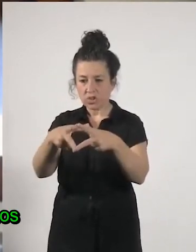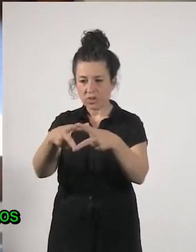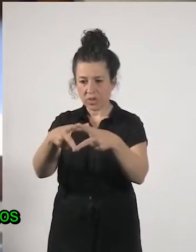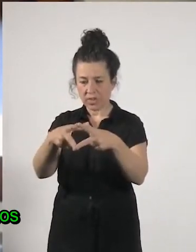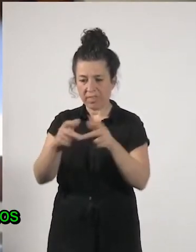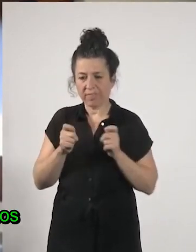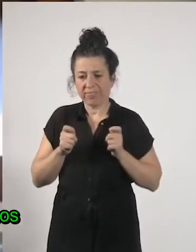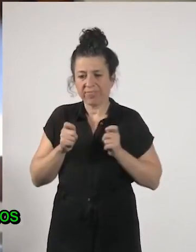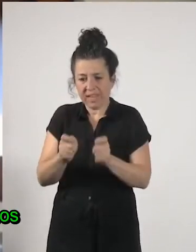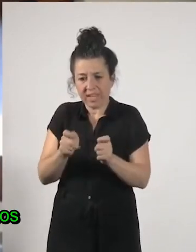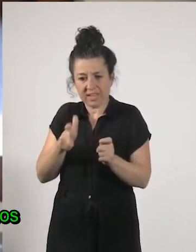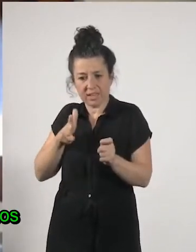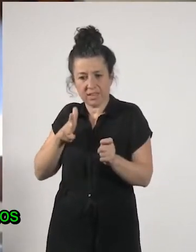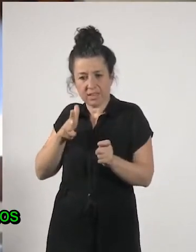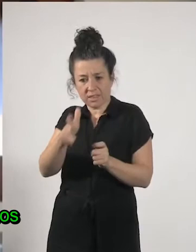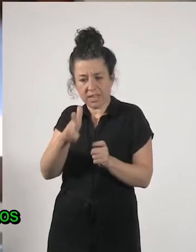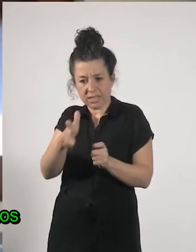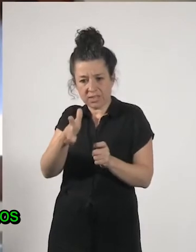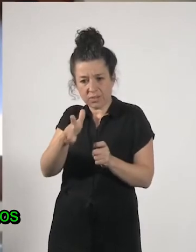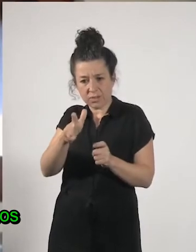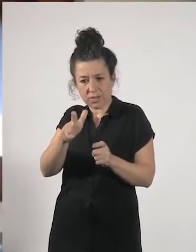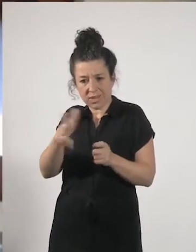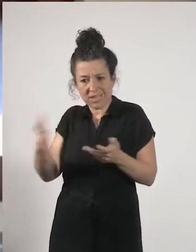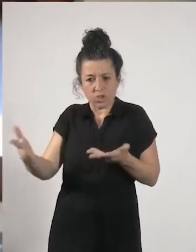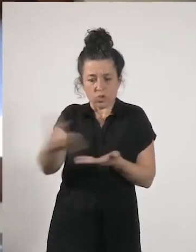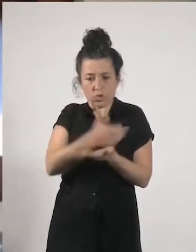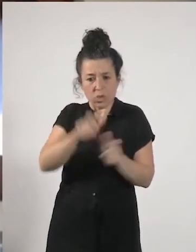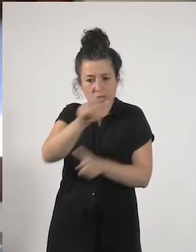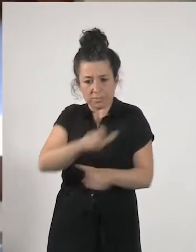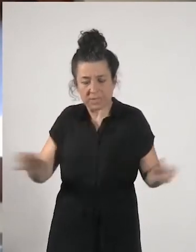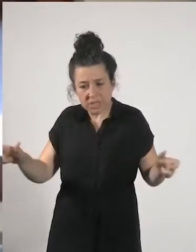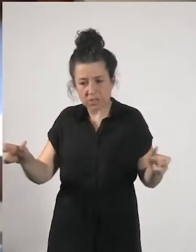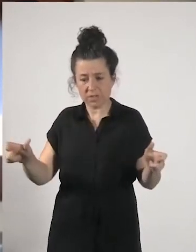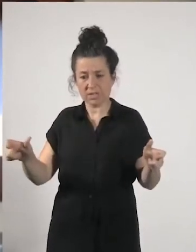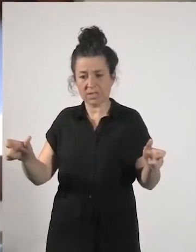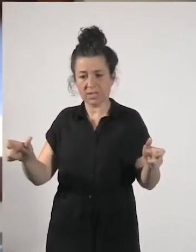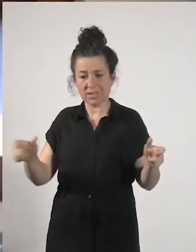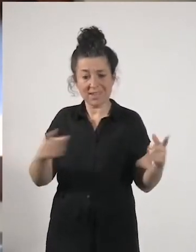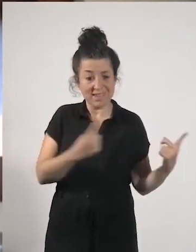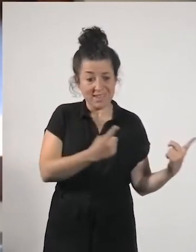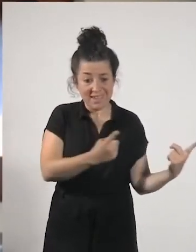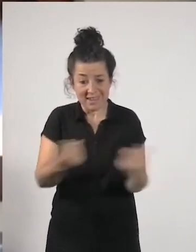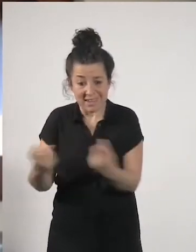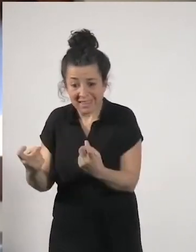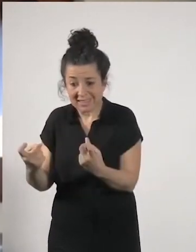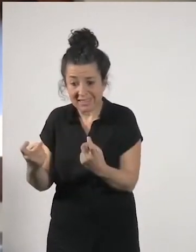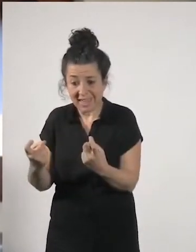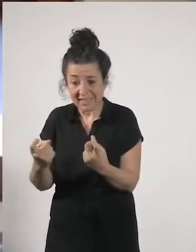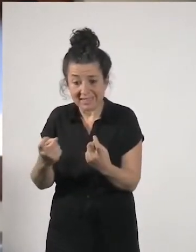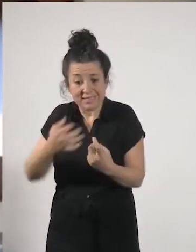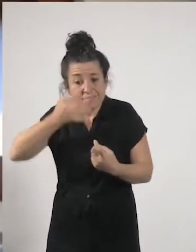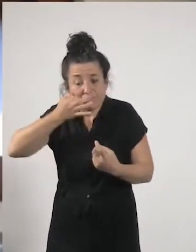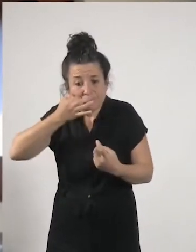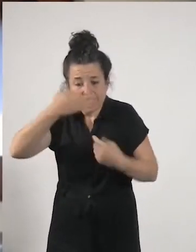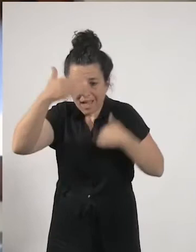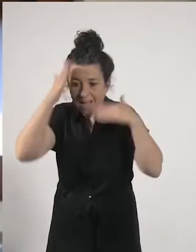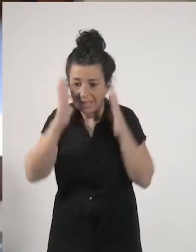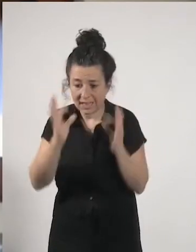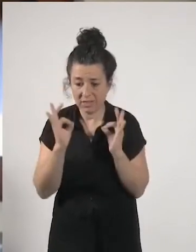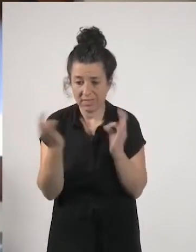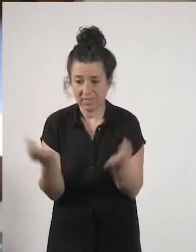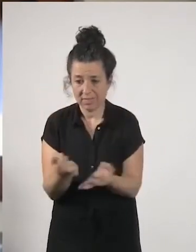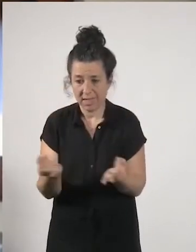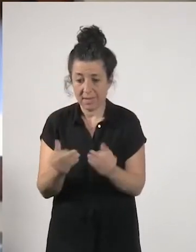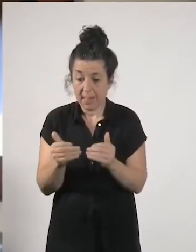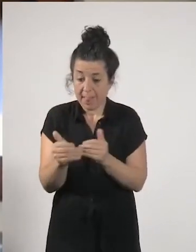derechos eh a todas las personas que atienda las necesidades que hay que atender y a cortísimo